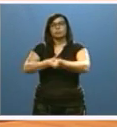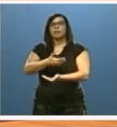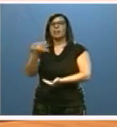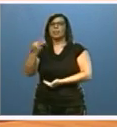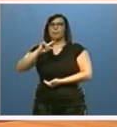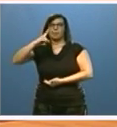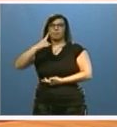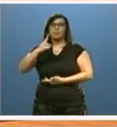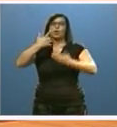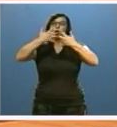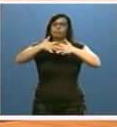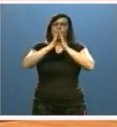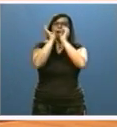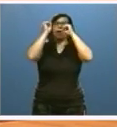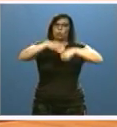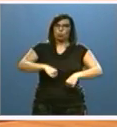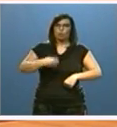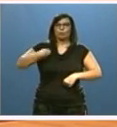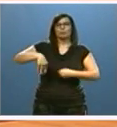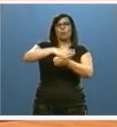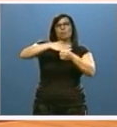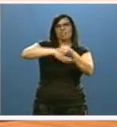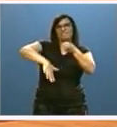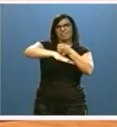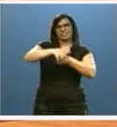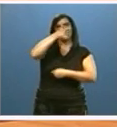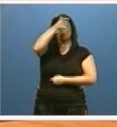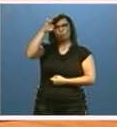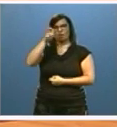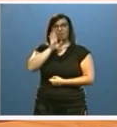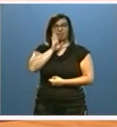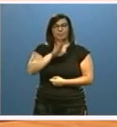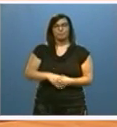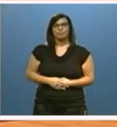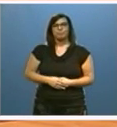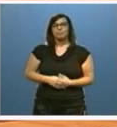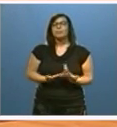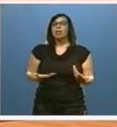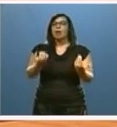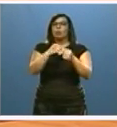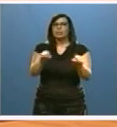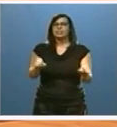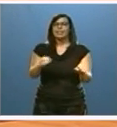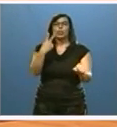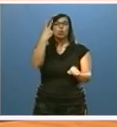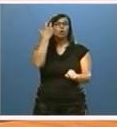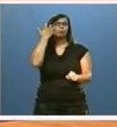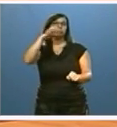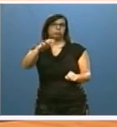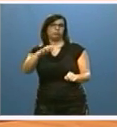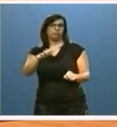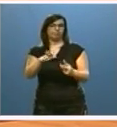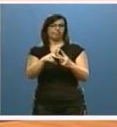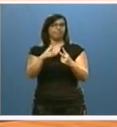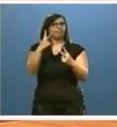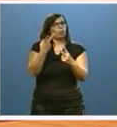sobre las unidades básicas rurales. No obstante, esta relación se ha creído necesario hacer dos excepciones a este planteamiento,